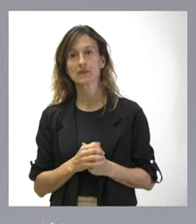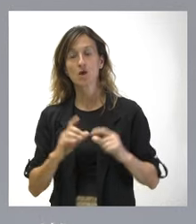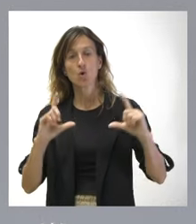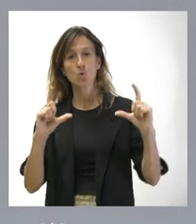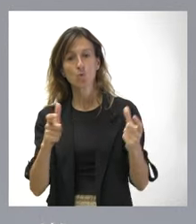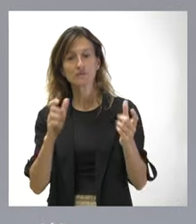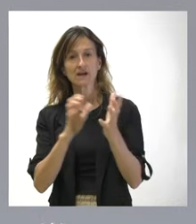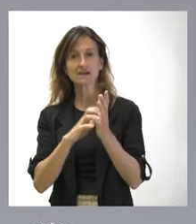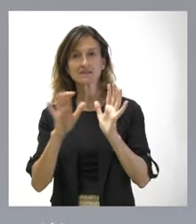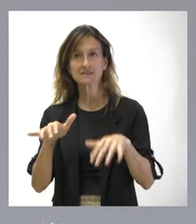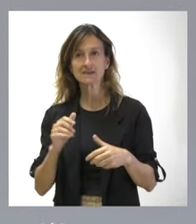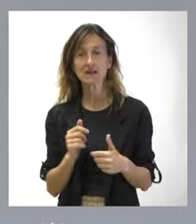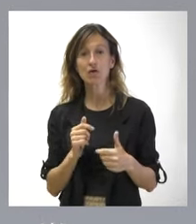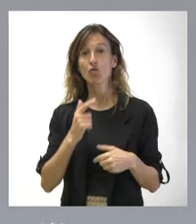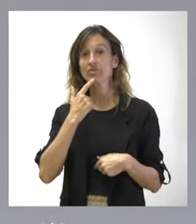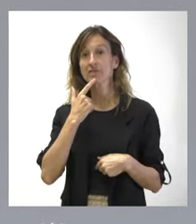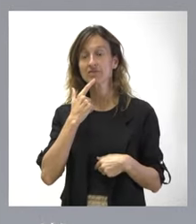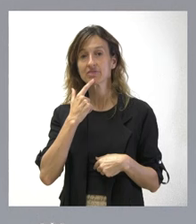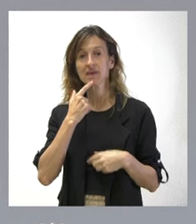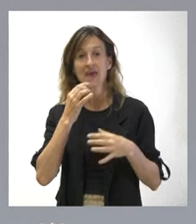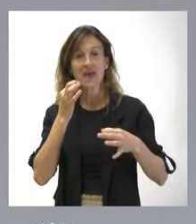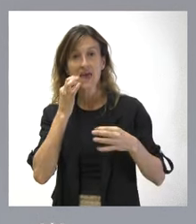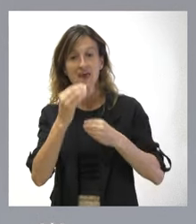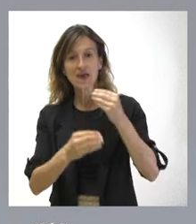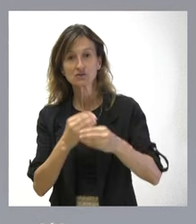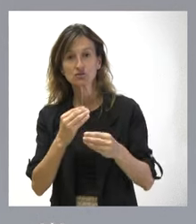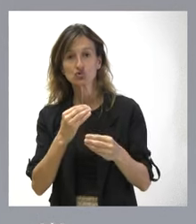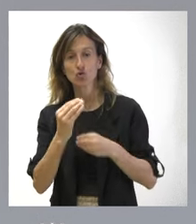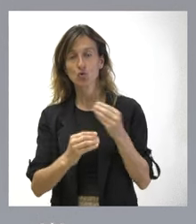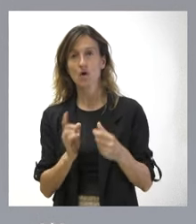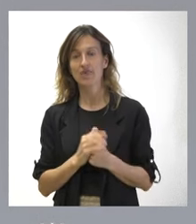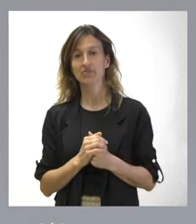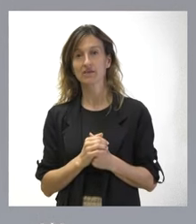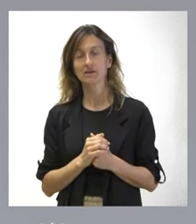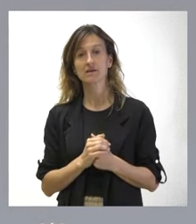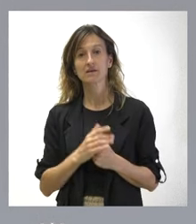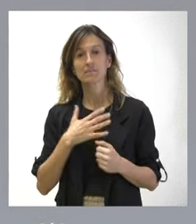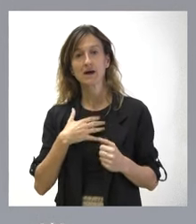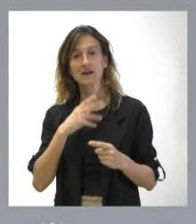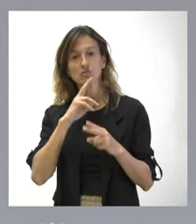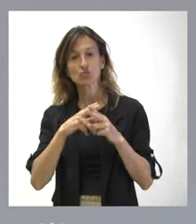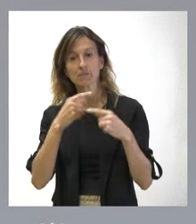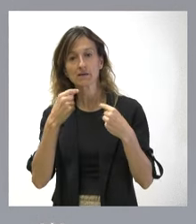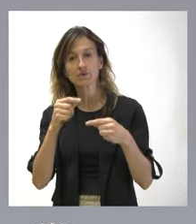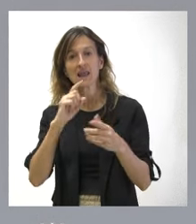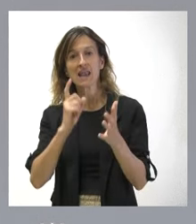considera que no se dan los supuestos de hecho que el Tribunal Constitucional ha fijado para que pueda calificarse como ley singular. No